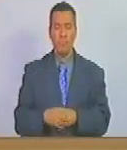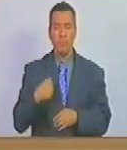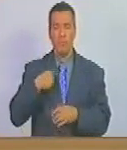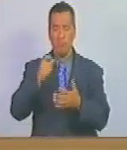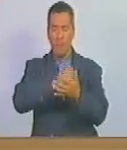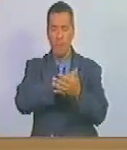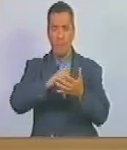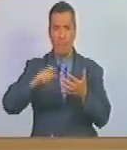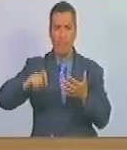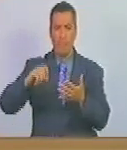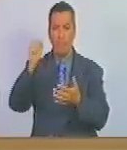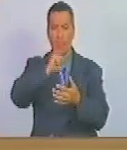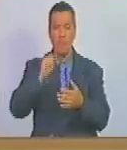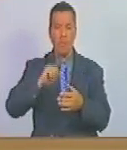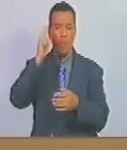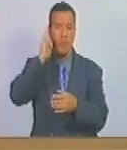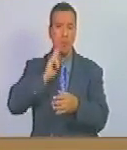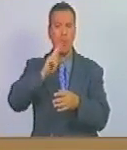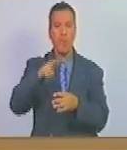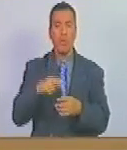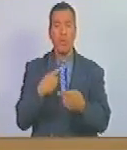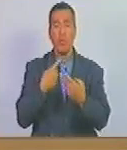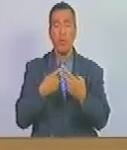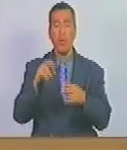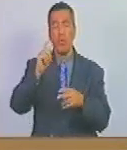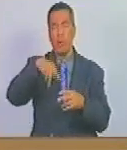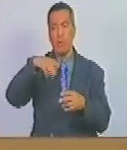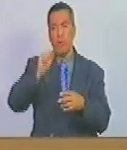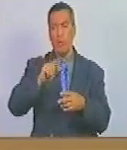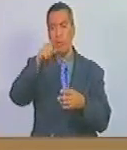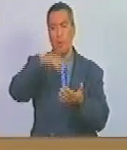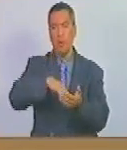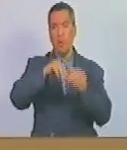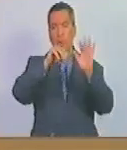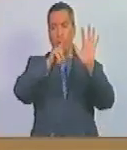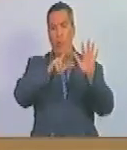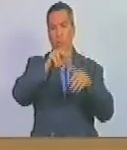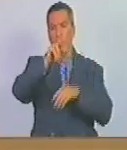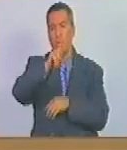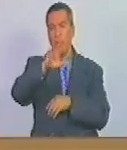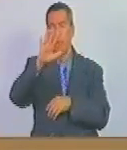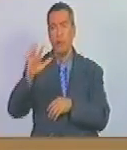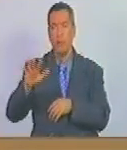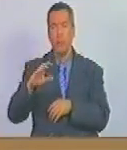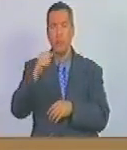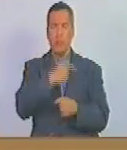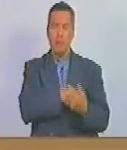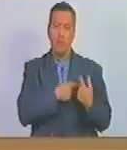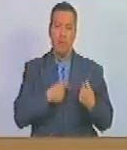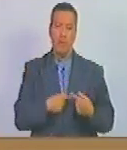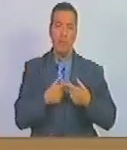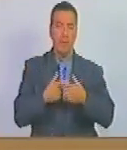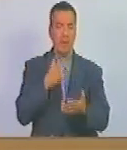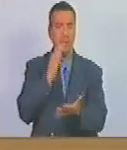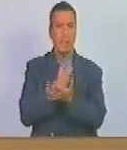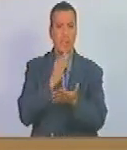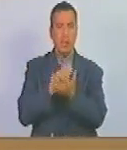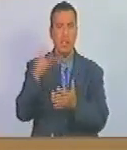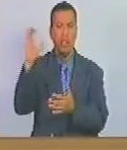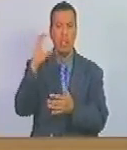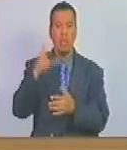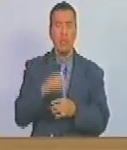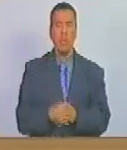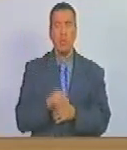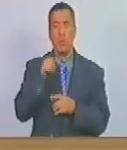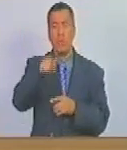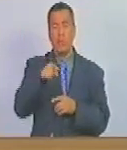escribía Simón Bolívar a Páez en 1825 mi corazón se hallará siempre en Caracas